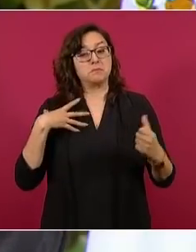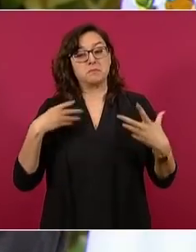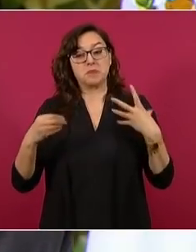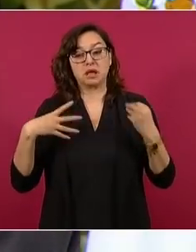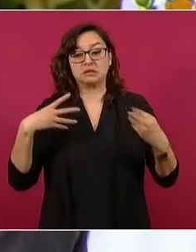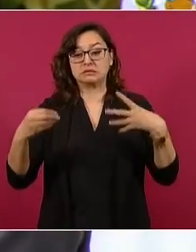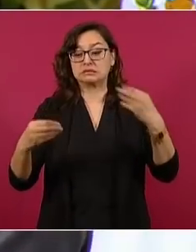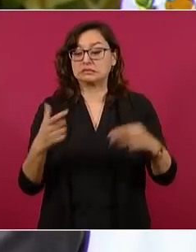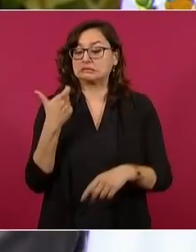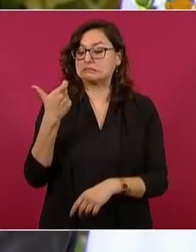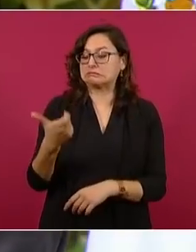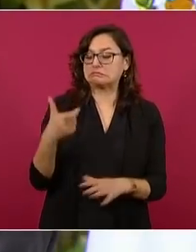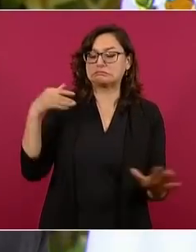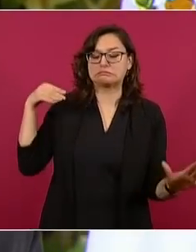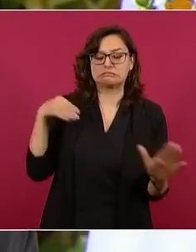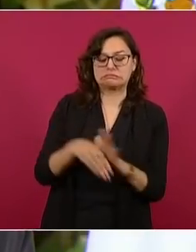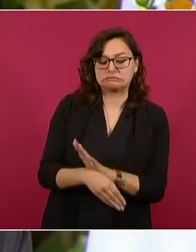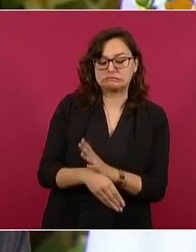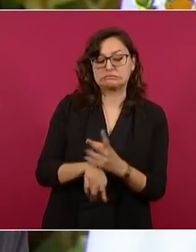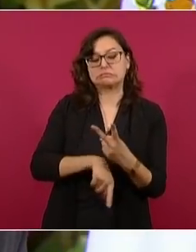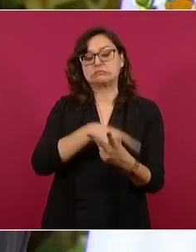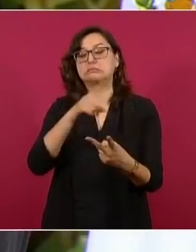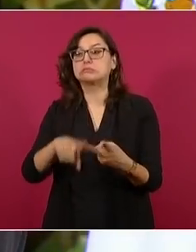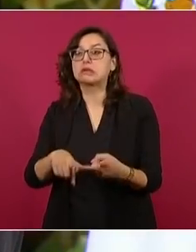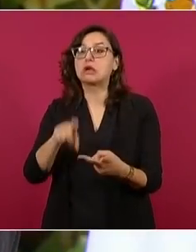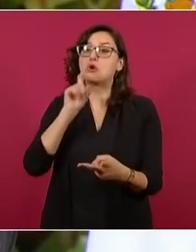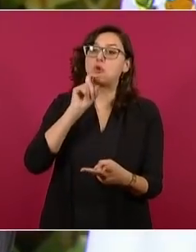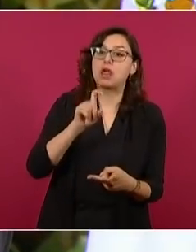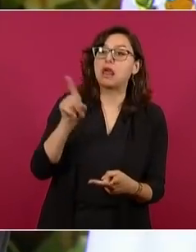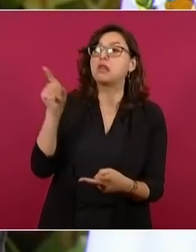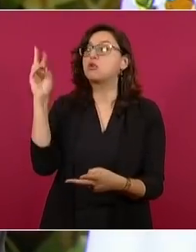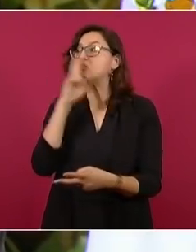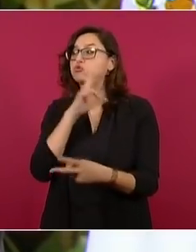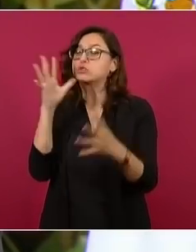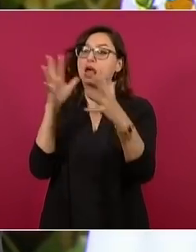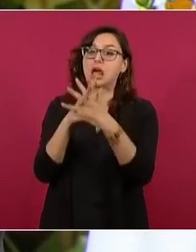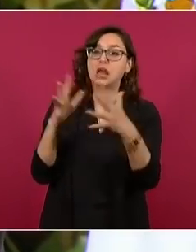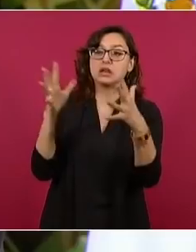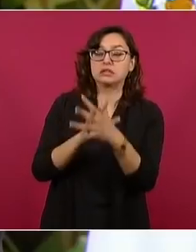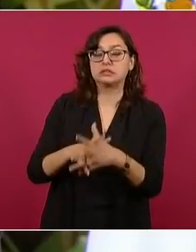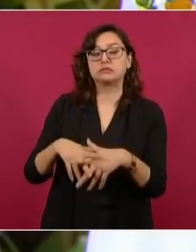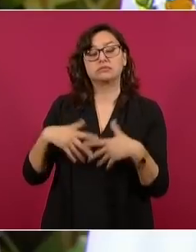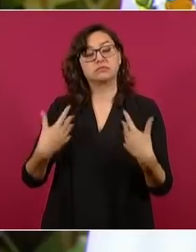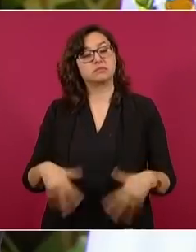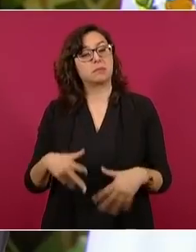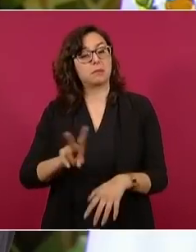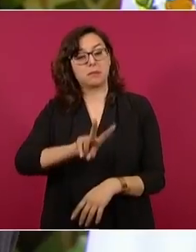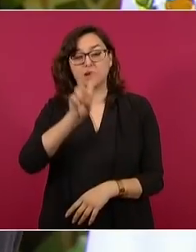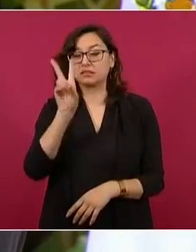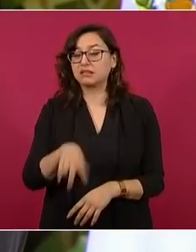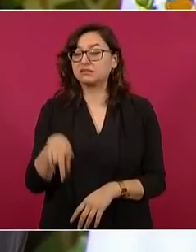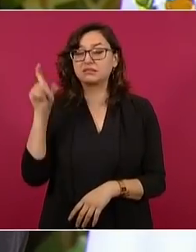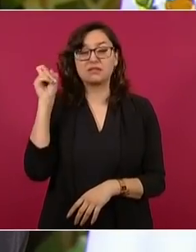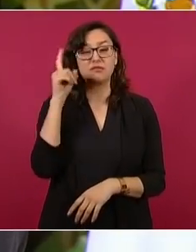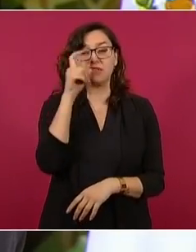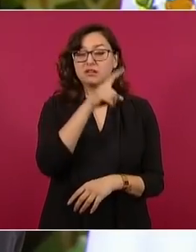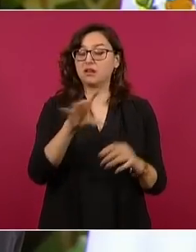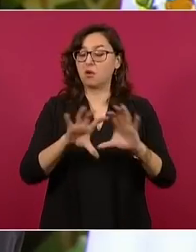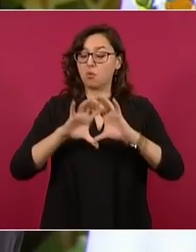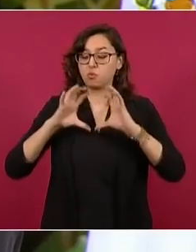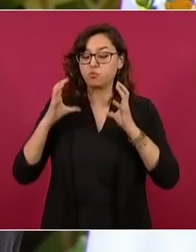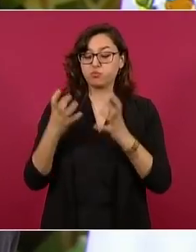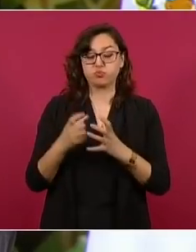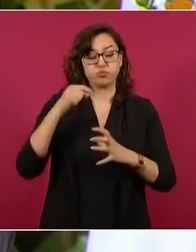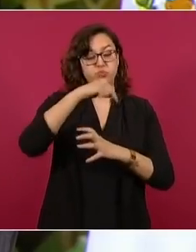de la guerra de Rusia y Ucrania, que ha implicado inestabilidad en el mercado y aumentos